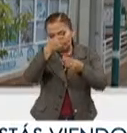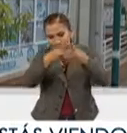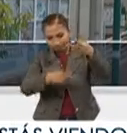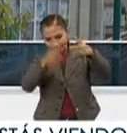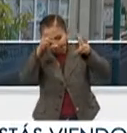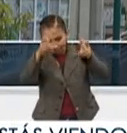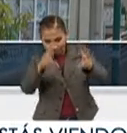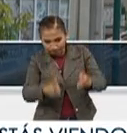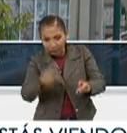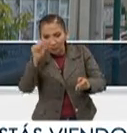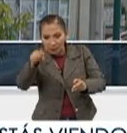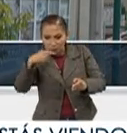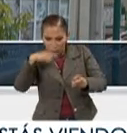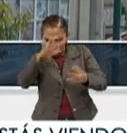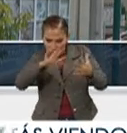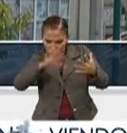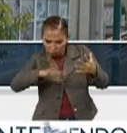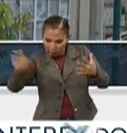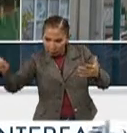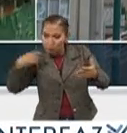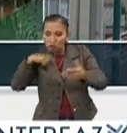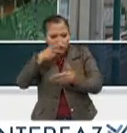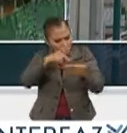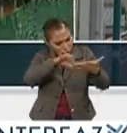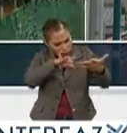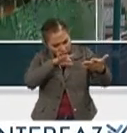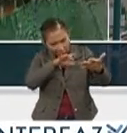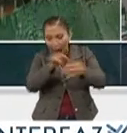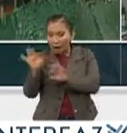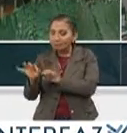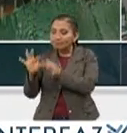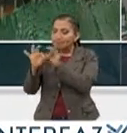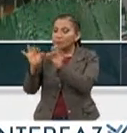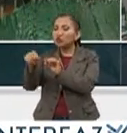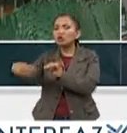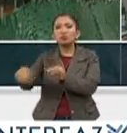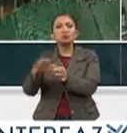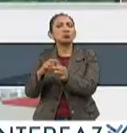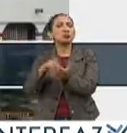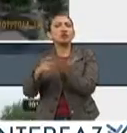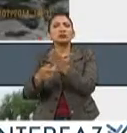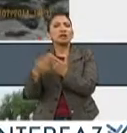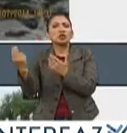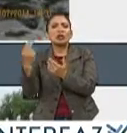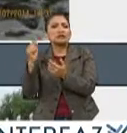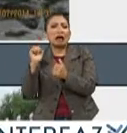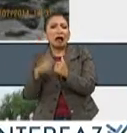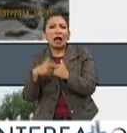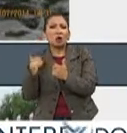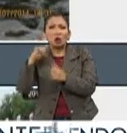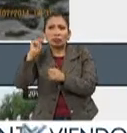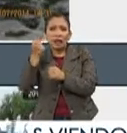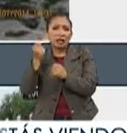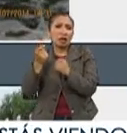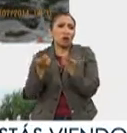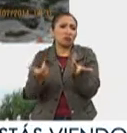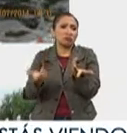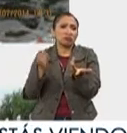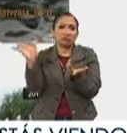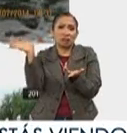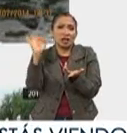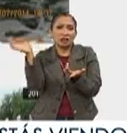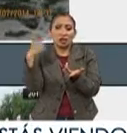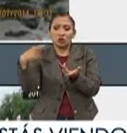casi todo va a caber dentro de estos rubros y lo que vas a hacer es nada más hacer una descripción del proyecto, si necesitas algún elemento técnico, porque a lo mejor necesitas,